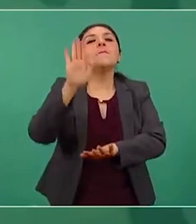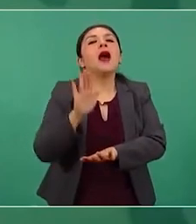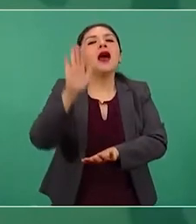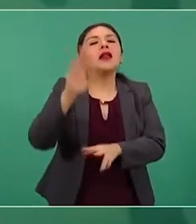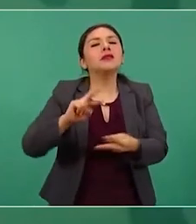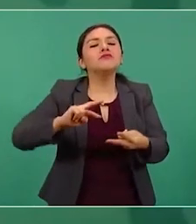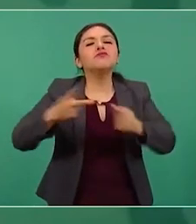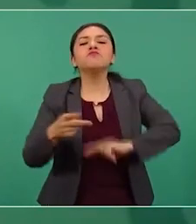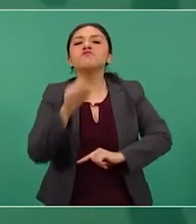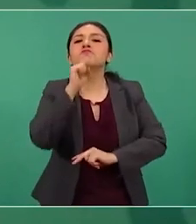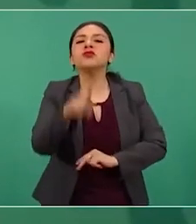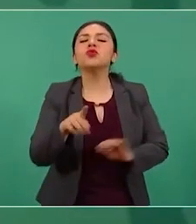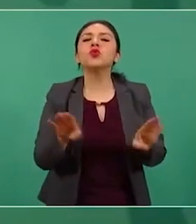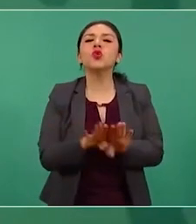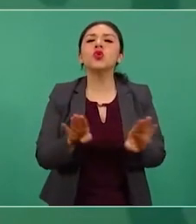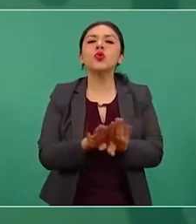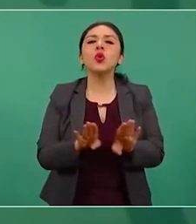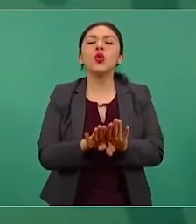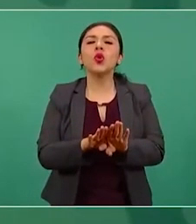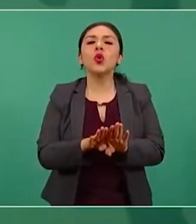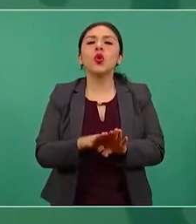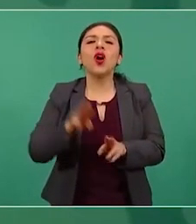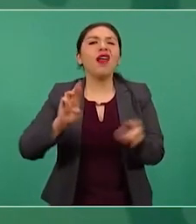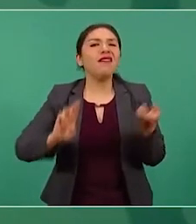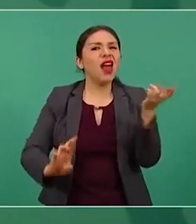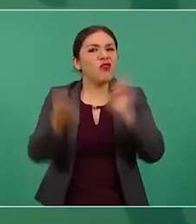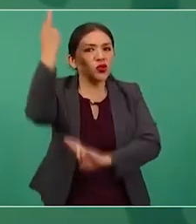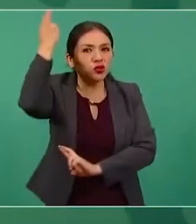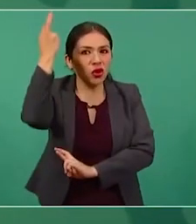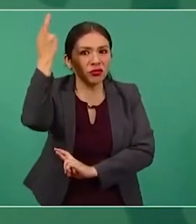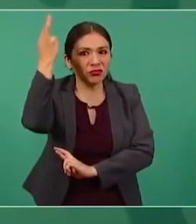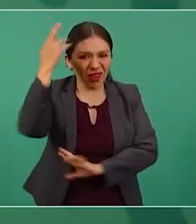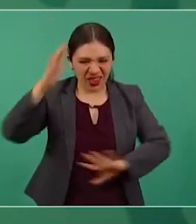de revolución.